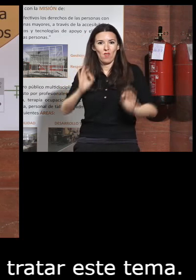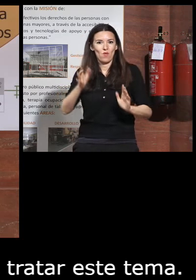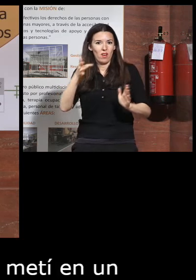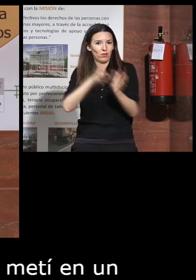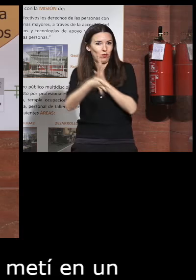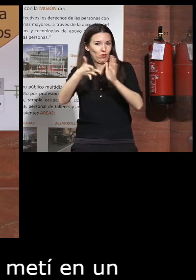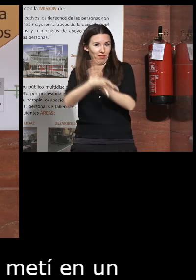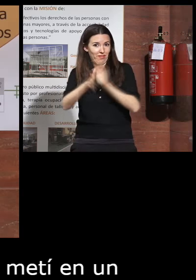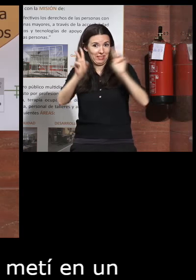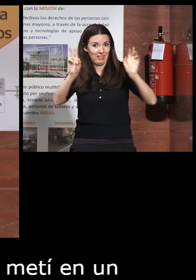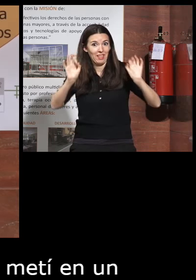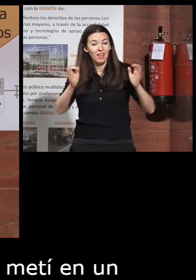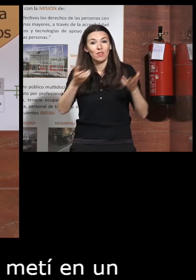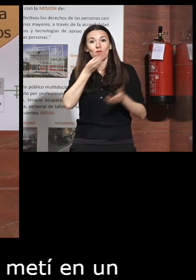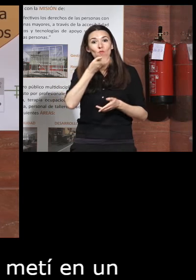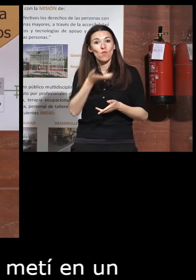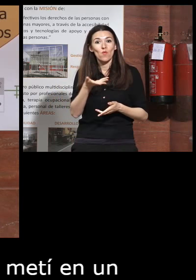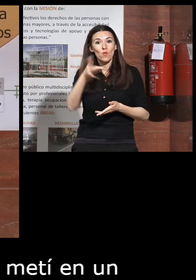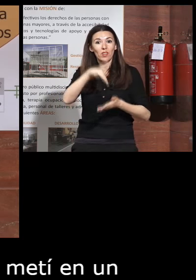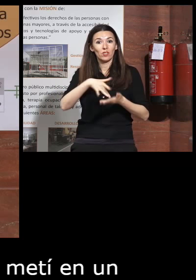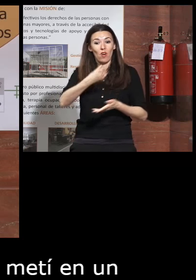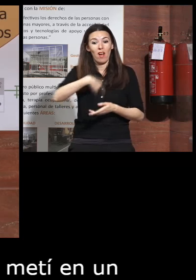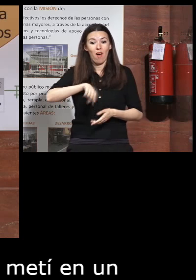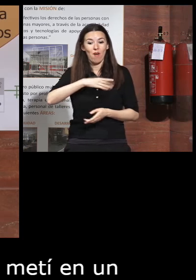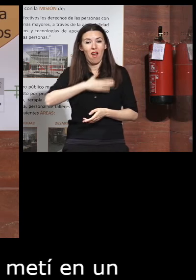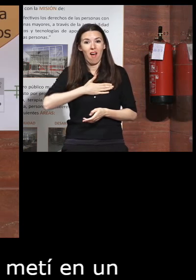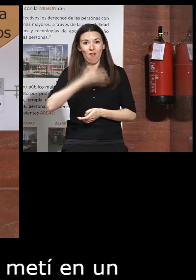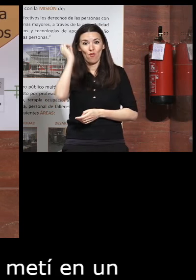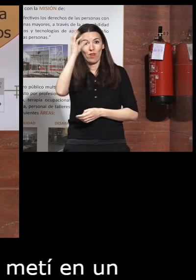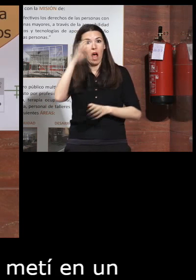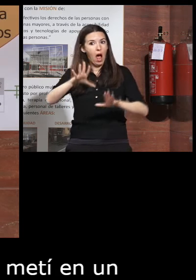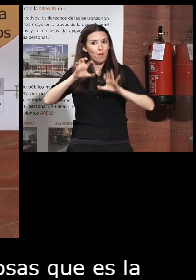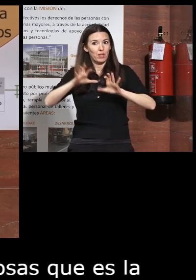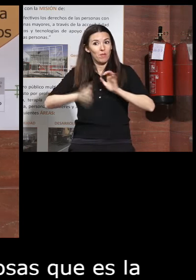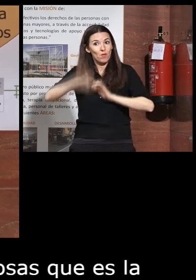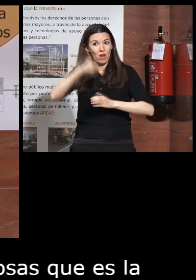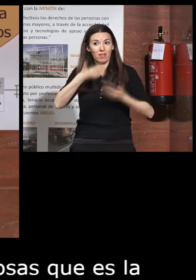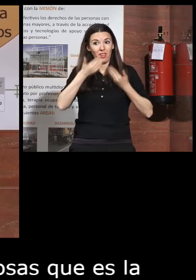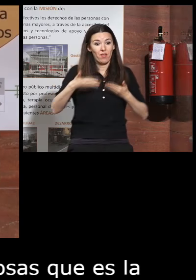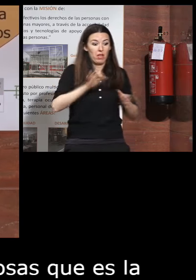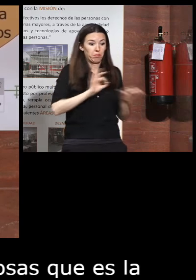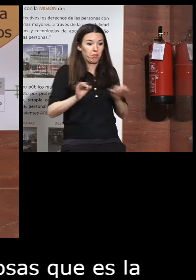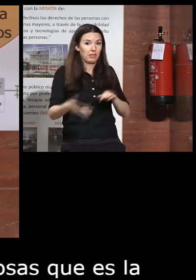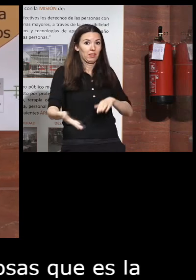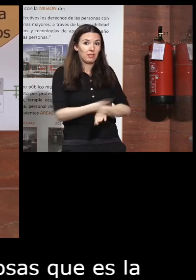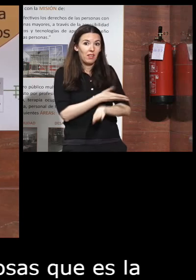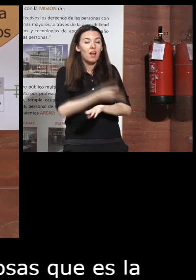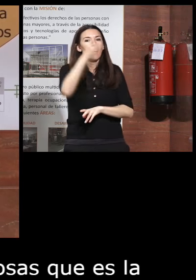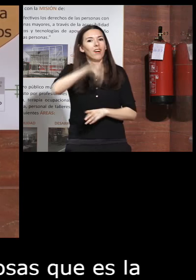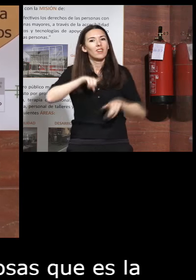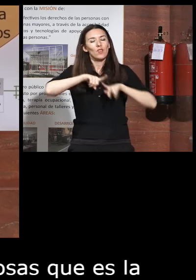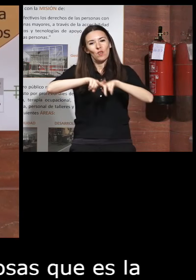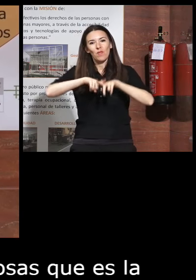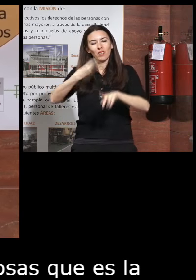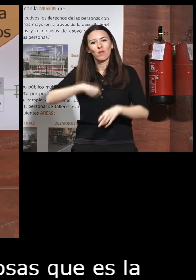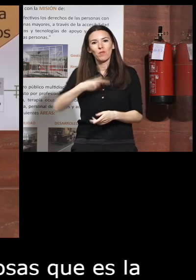desarrollar con lo cual nos viene bien a los conferenciantes porque aprendemos más preparándolo pero además compartimos lo